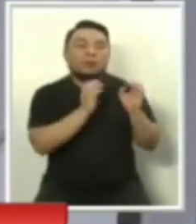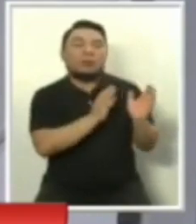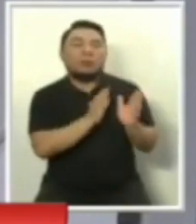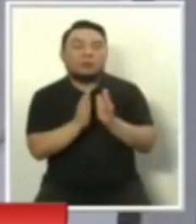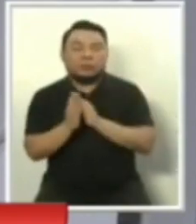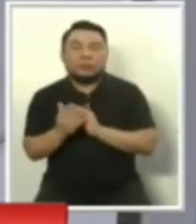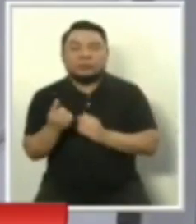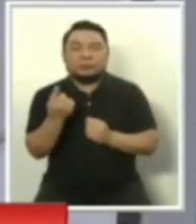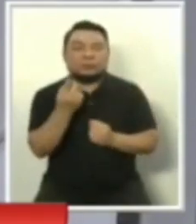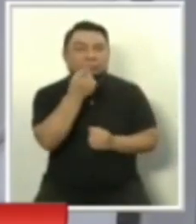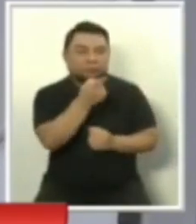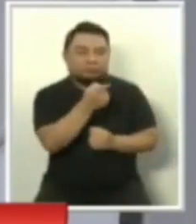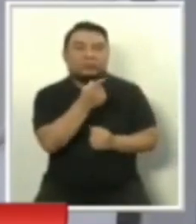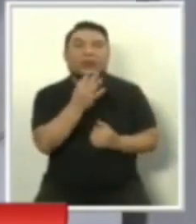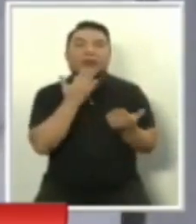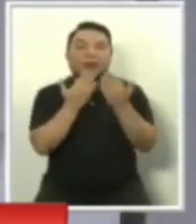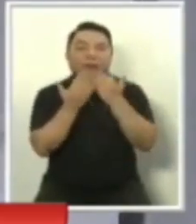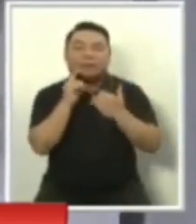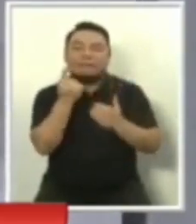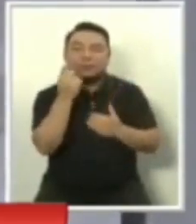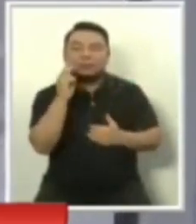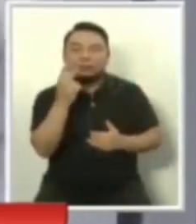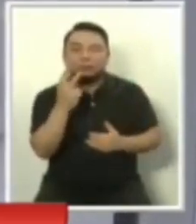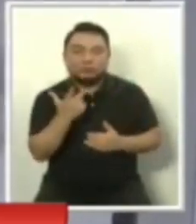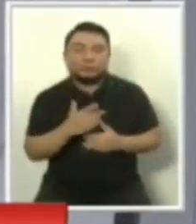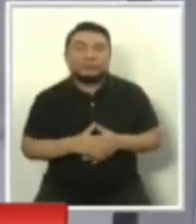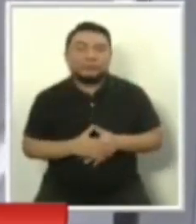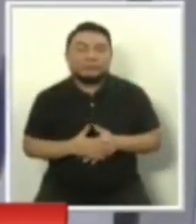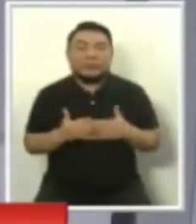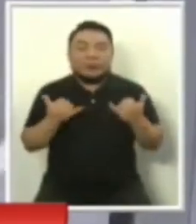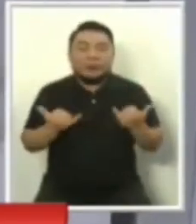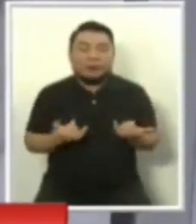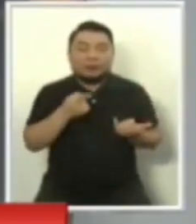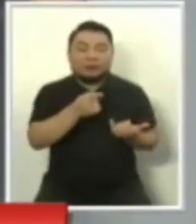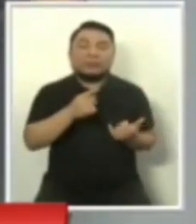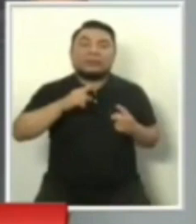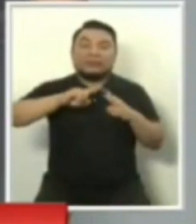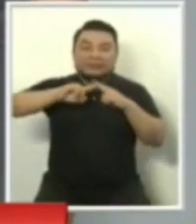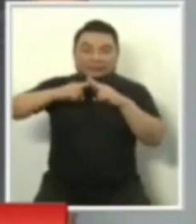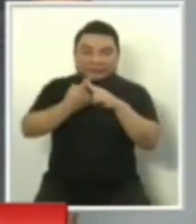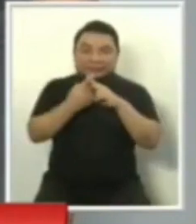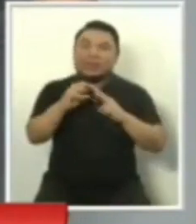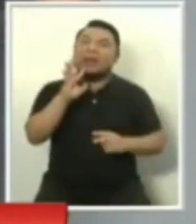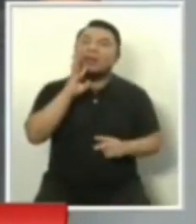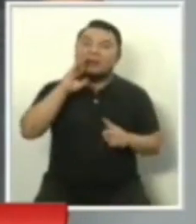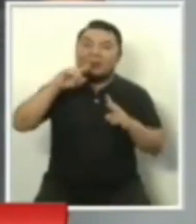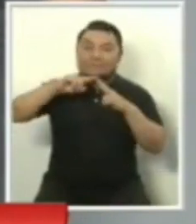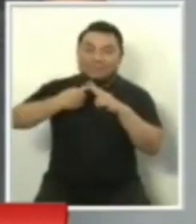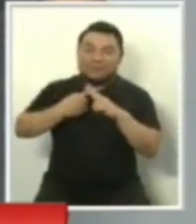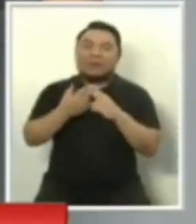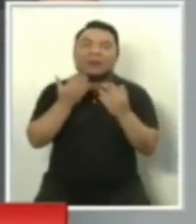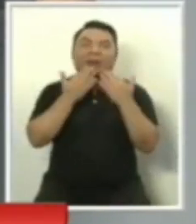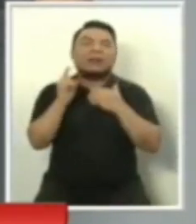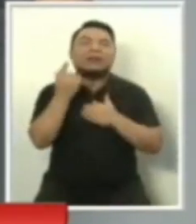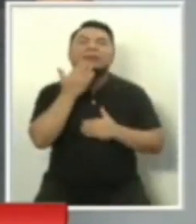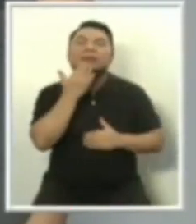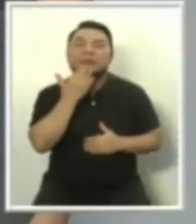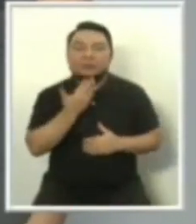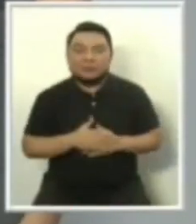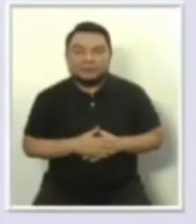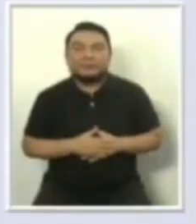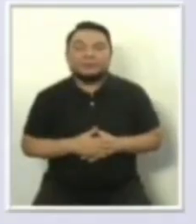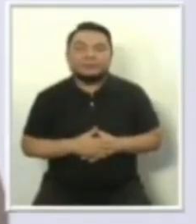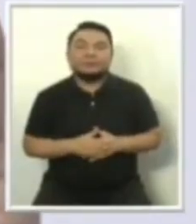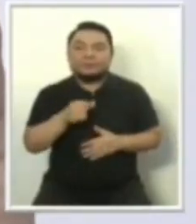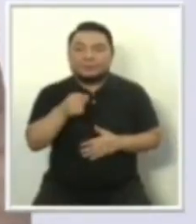intervenciones. En este caso, vamos a la intervención inicial, que es el bloque de